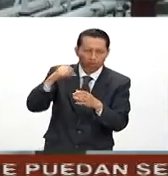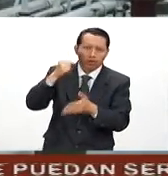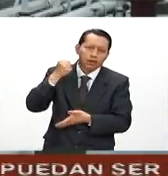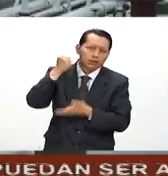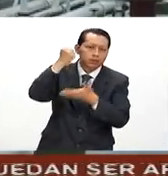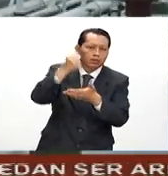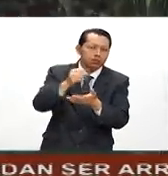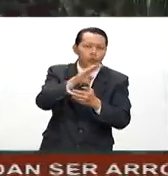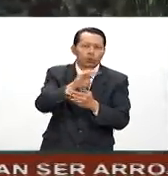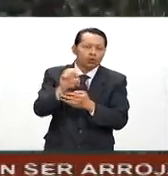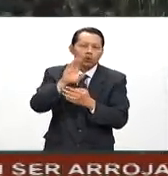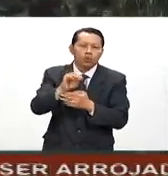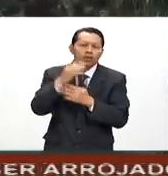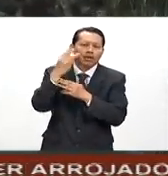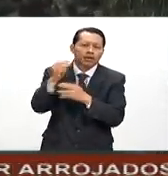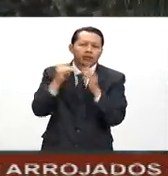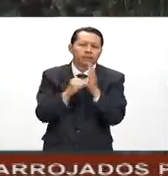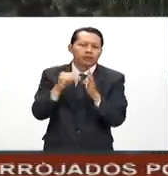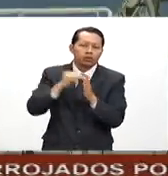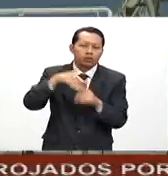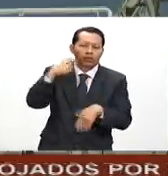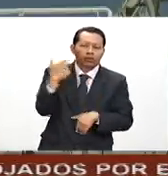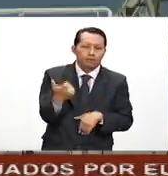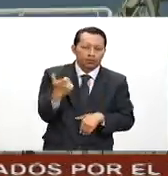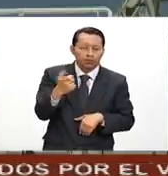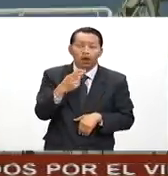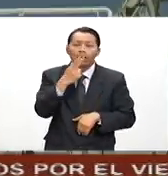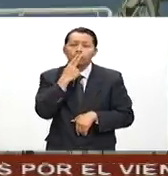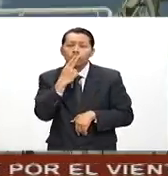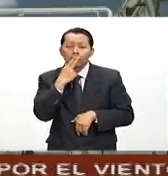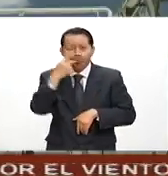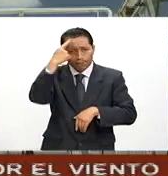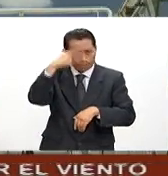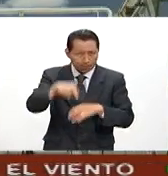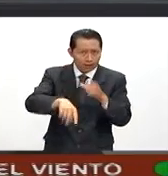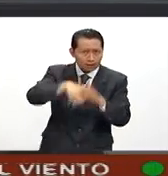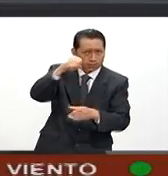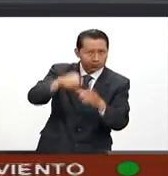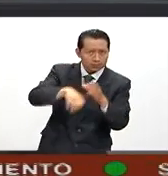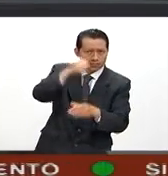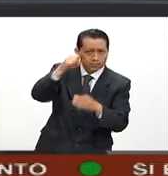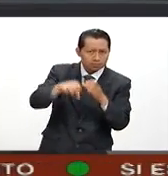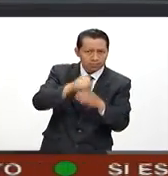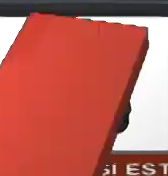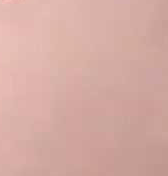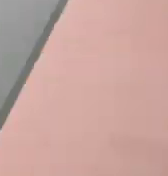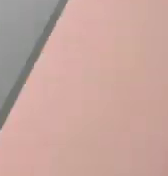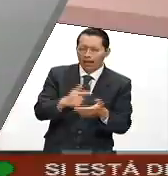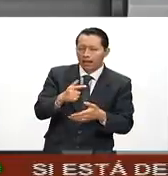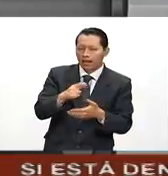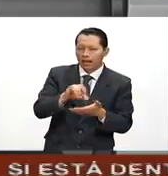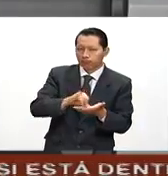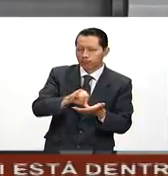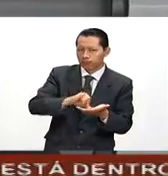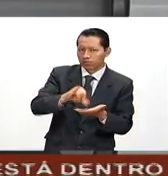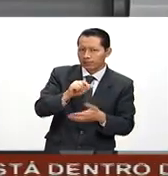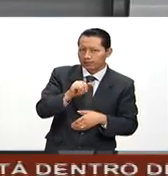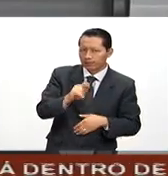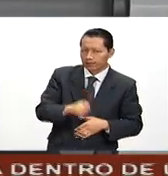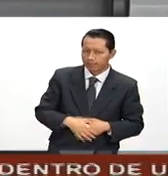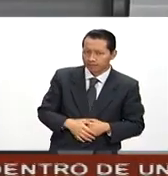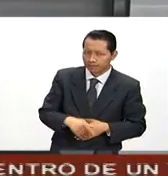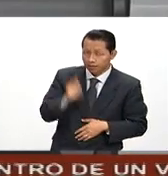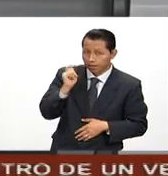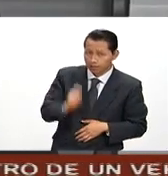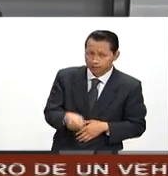493 millones de pesos y servirá para extraer aceite ligero. El programa